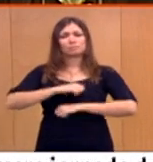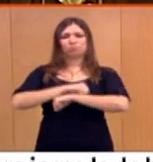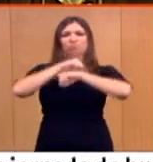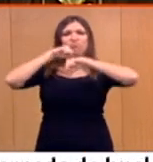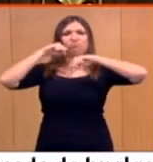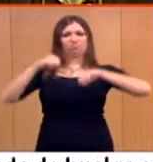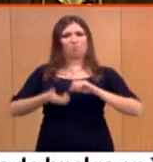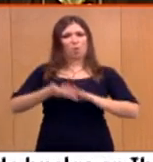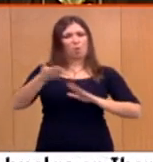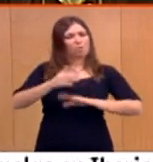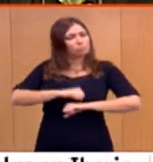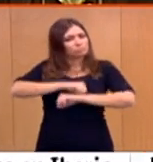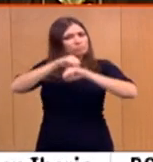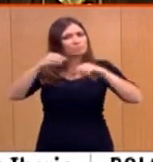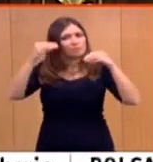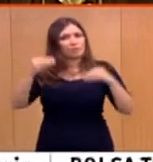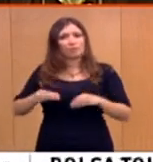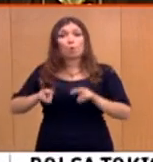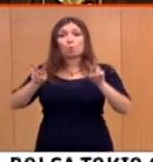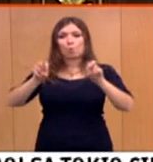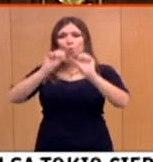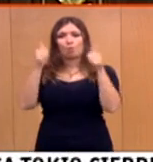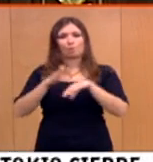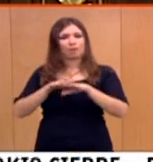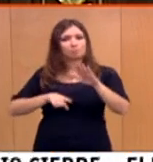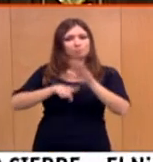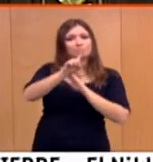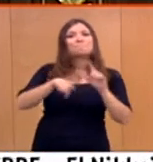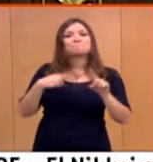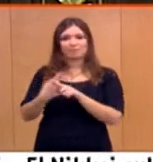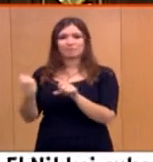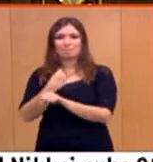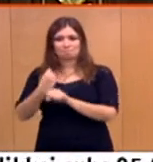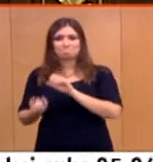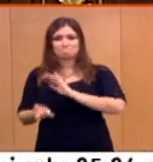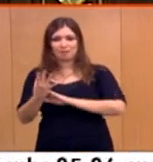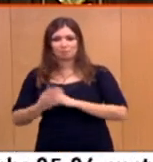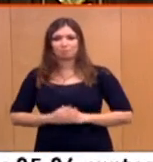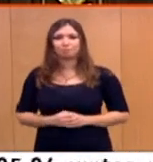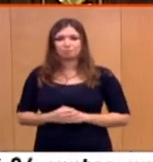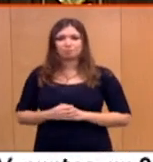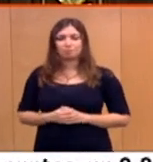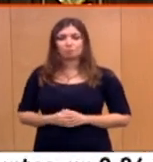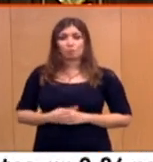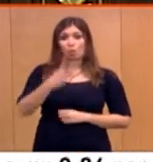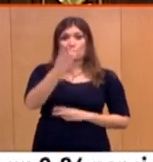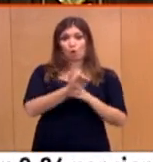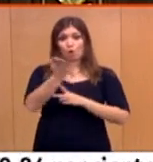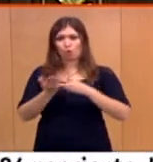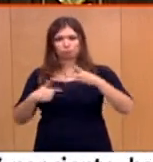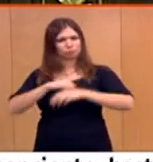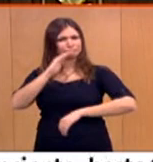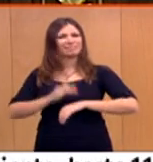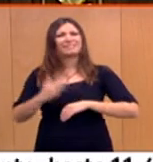sustentación del nuevo modelo de crecimiento y empleo. Hemos cumplido una doble tarea, evitar el